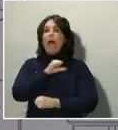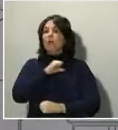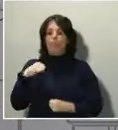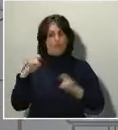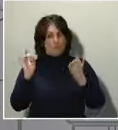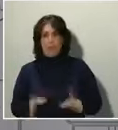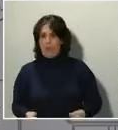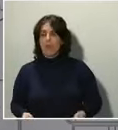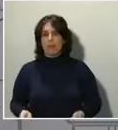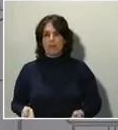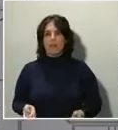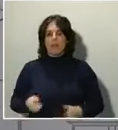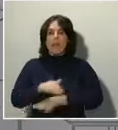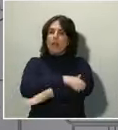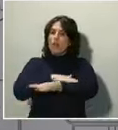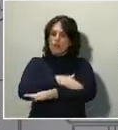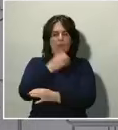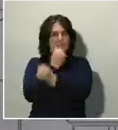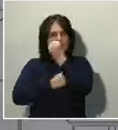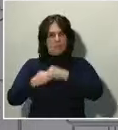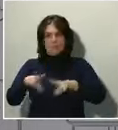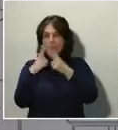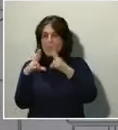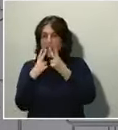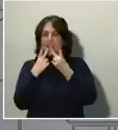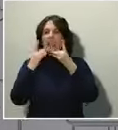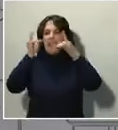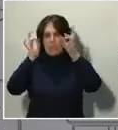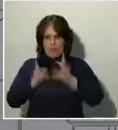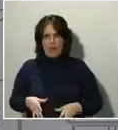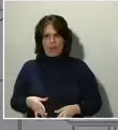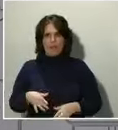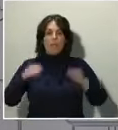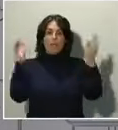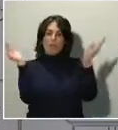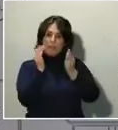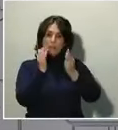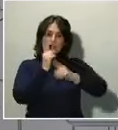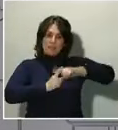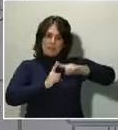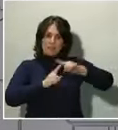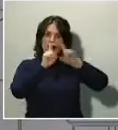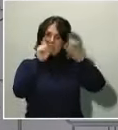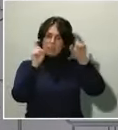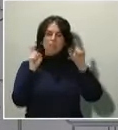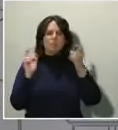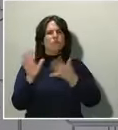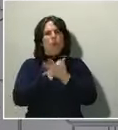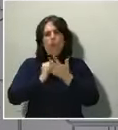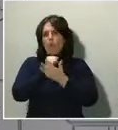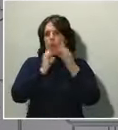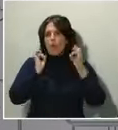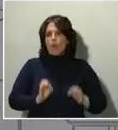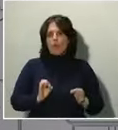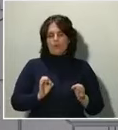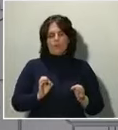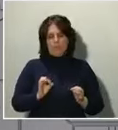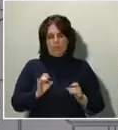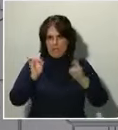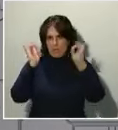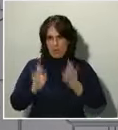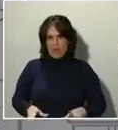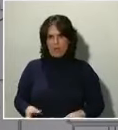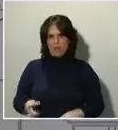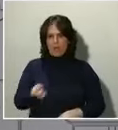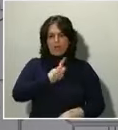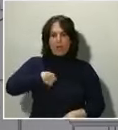economía social igual y las pequeñas y medianas empresas y el tejido productivo en su conjunto igual. No vamos a dejar a nadie